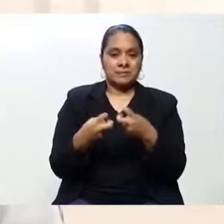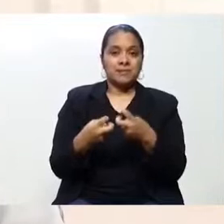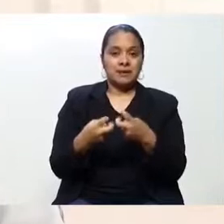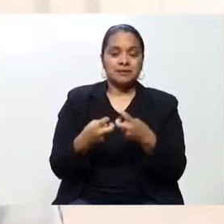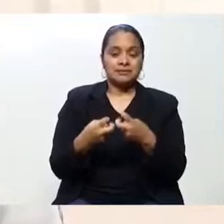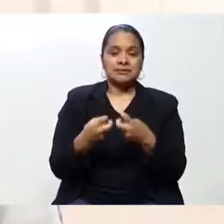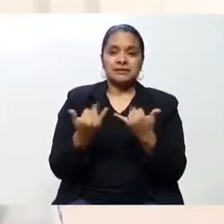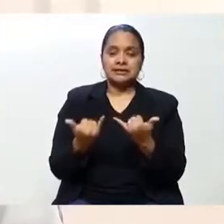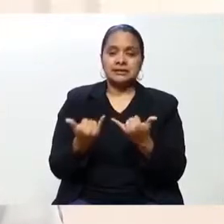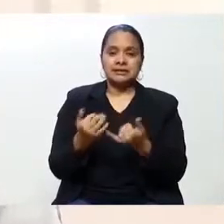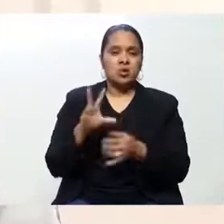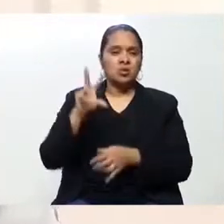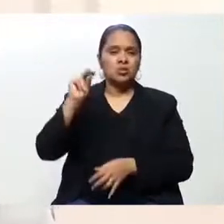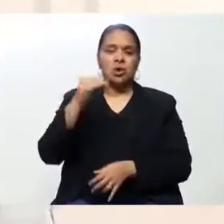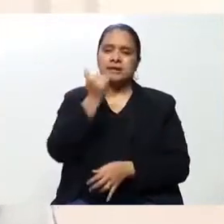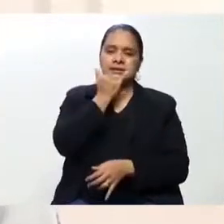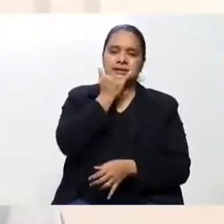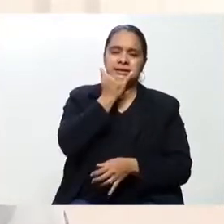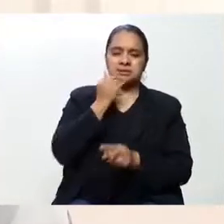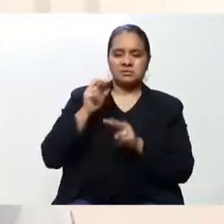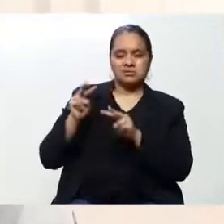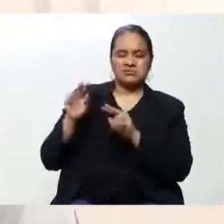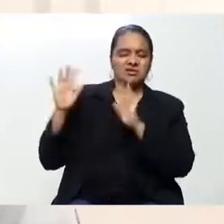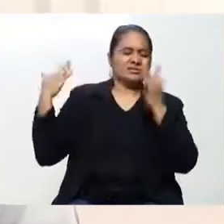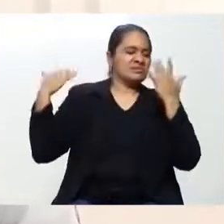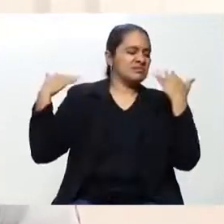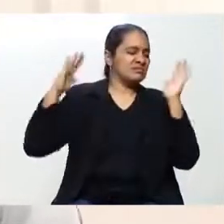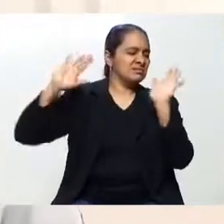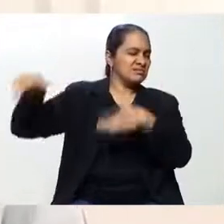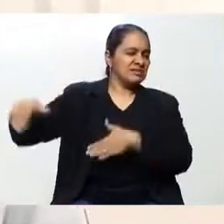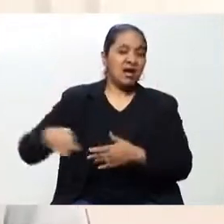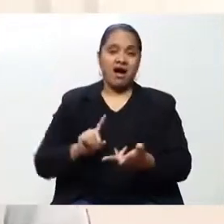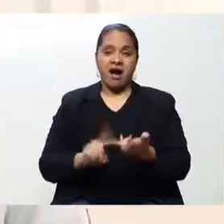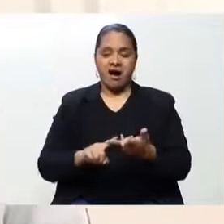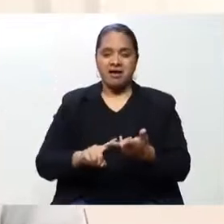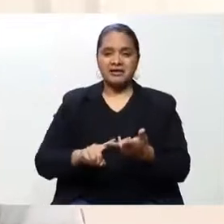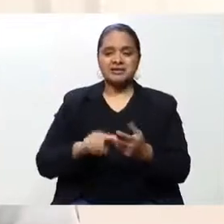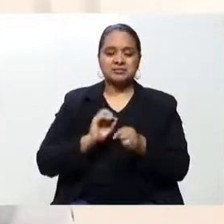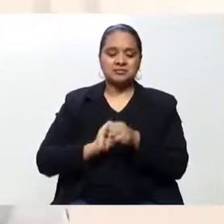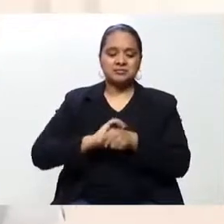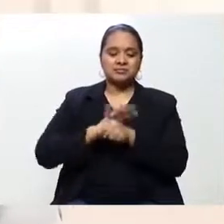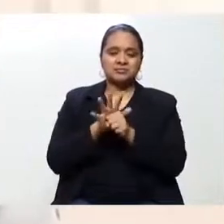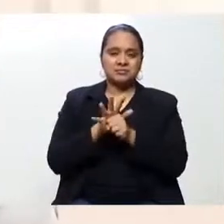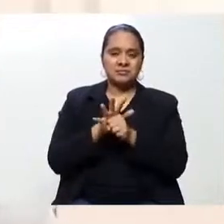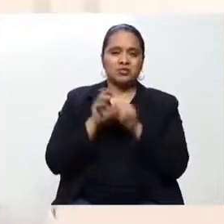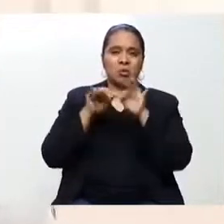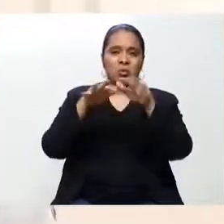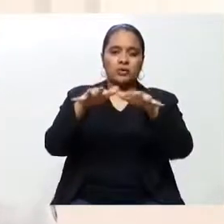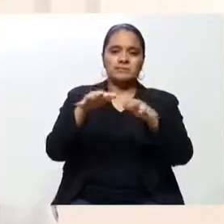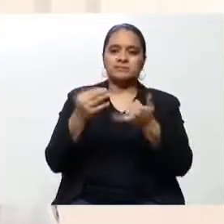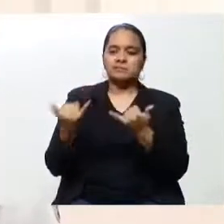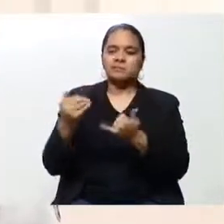grave de ver de menos al coronavirus. En otros países lo hicieron. Y el precio que están pagando es